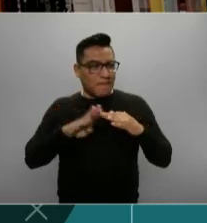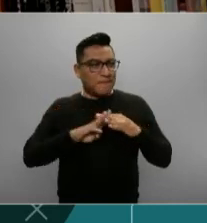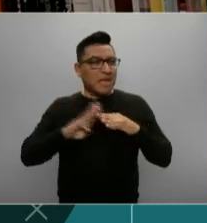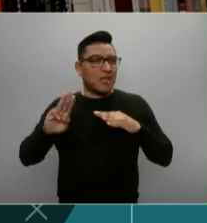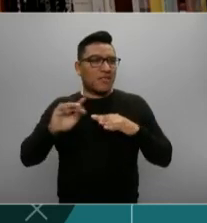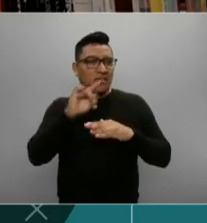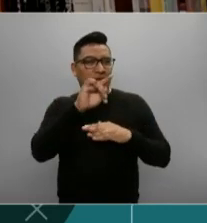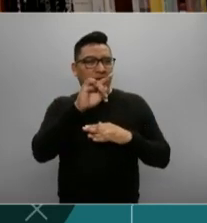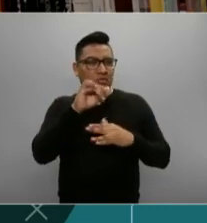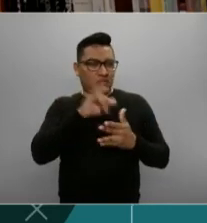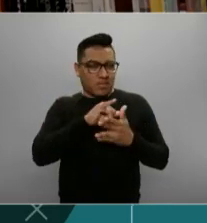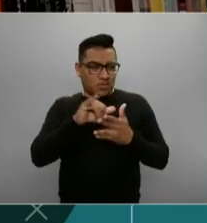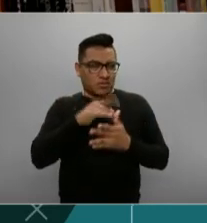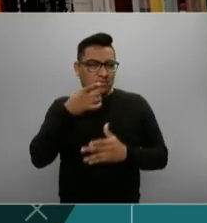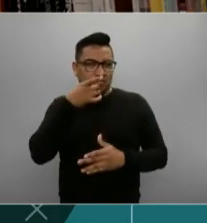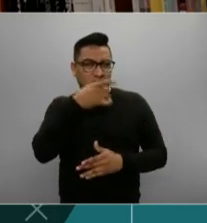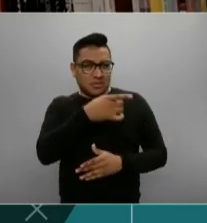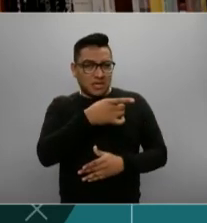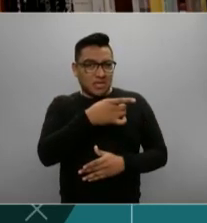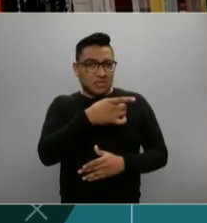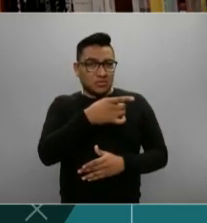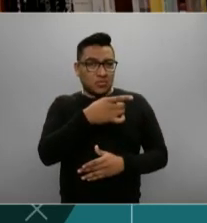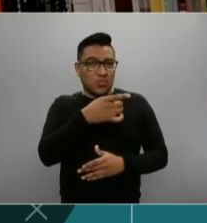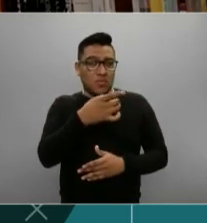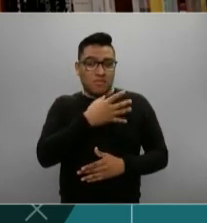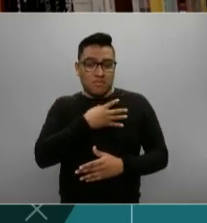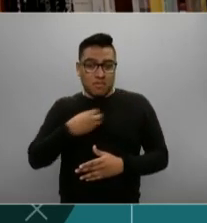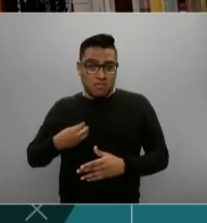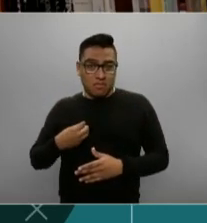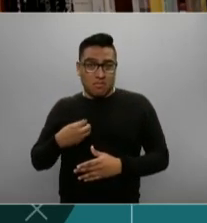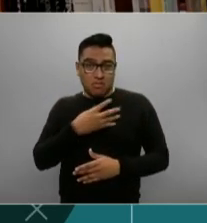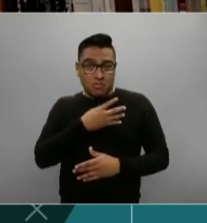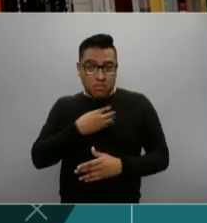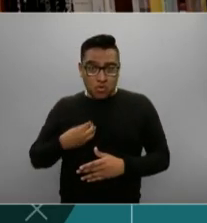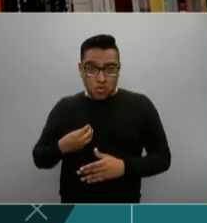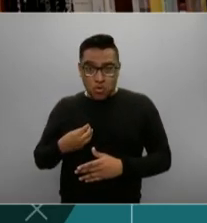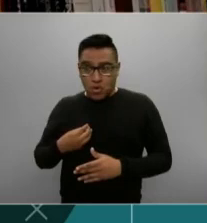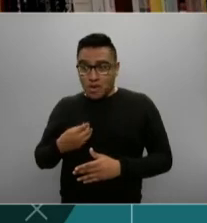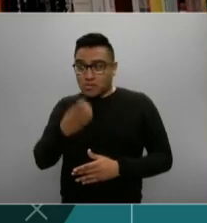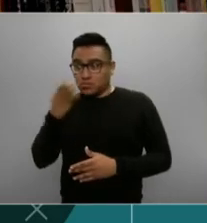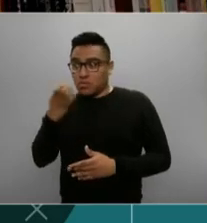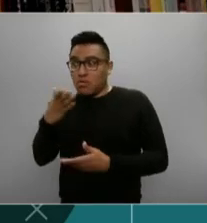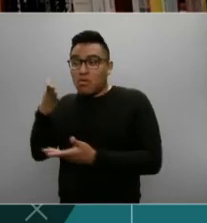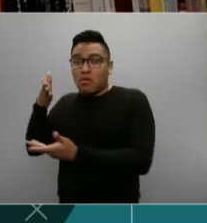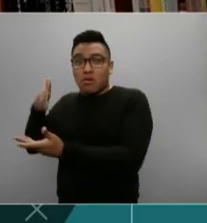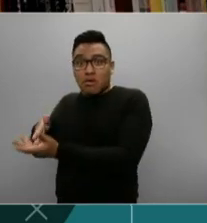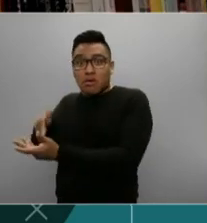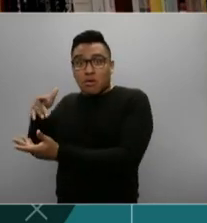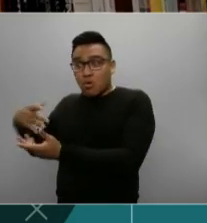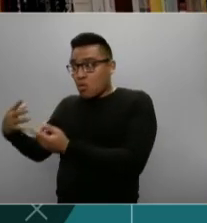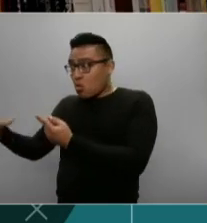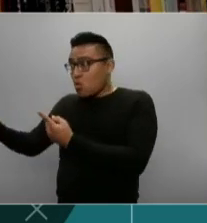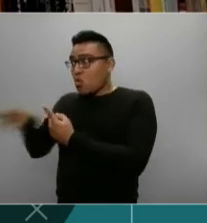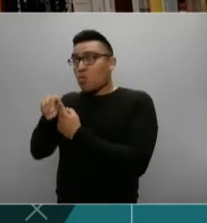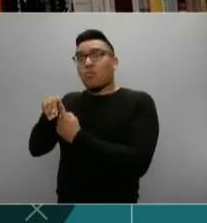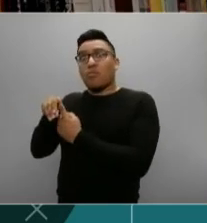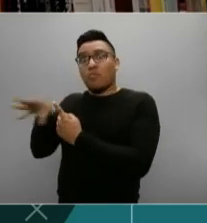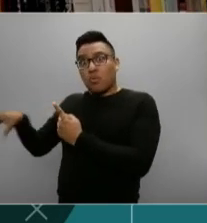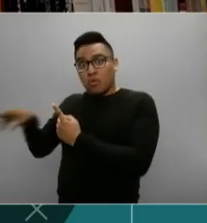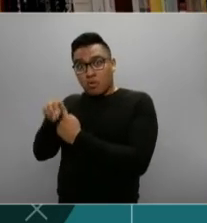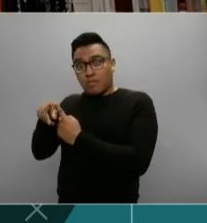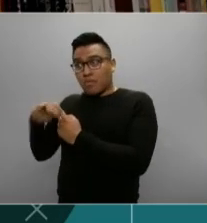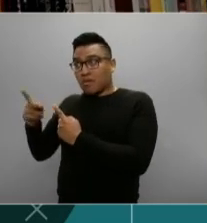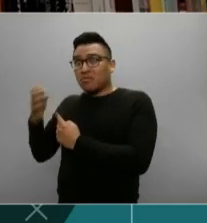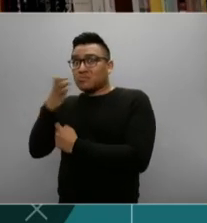en Nueva York, que su hijo se contagió en la escuela y la escuela por algún